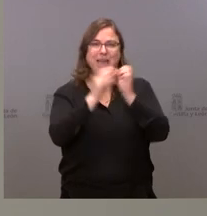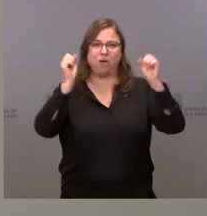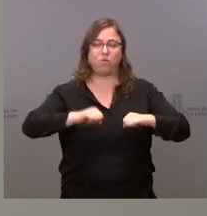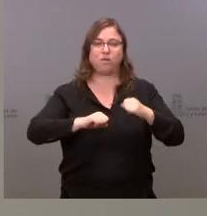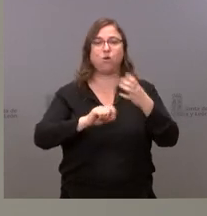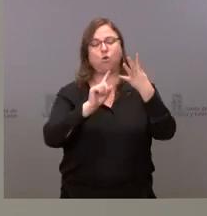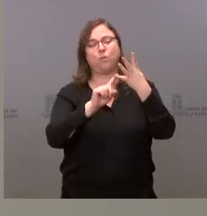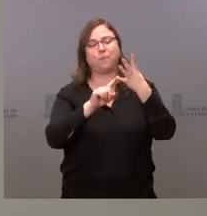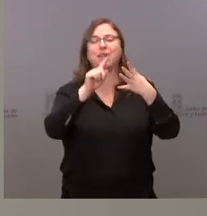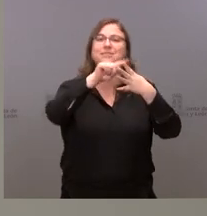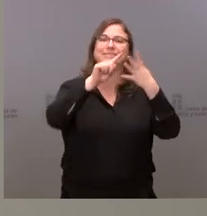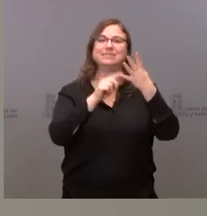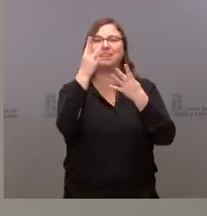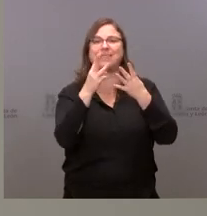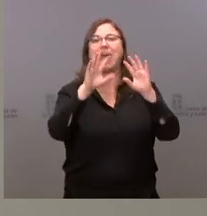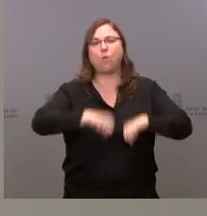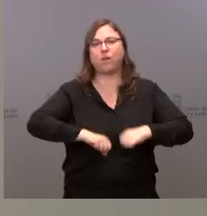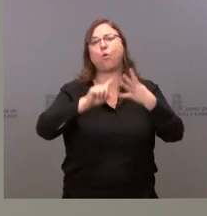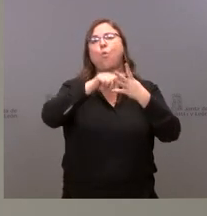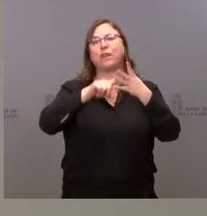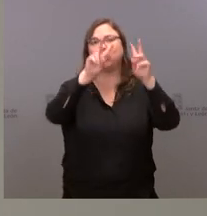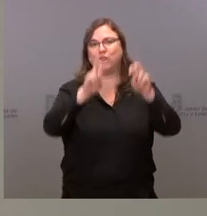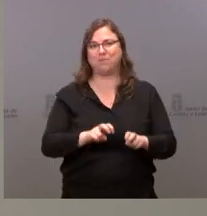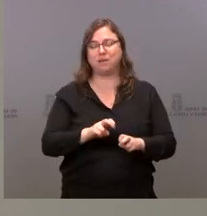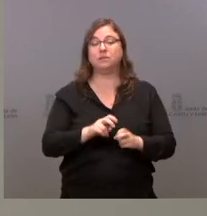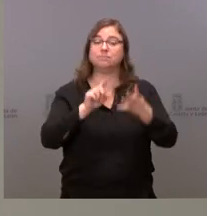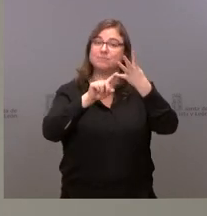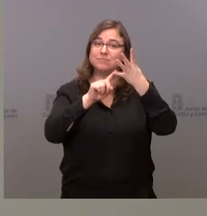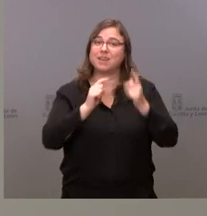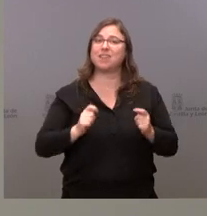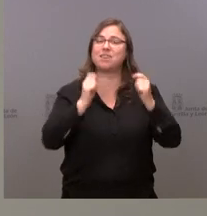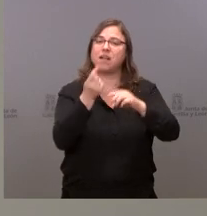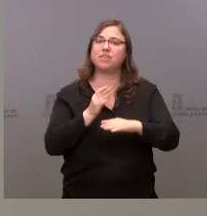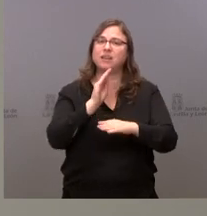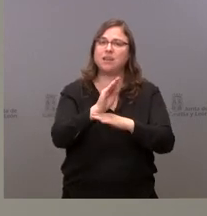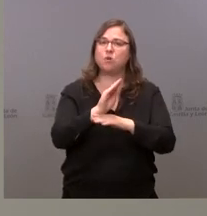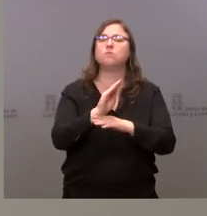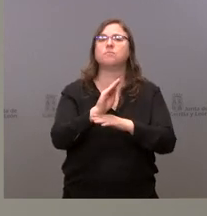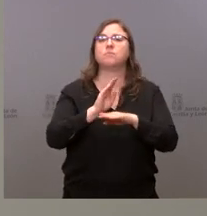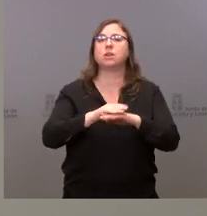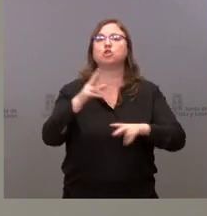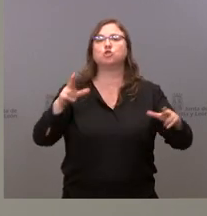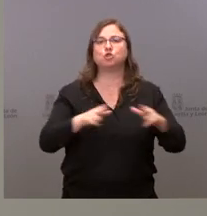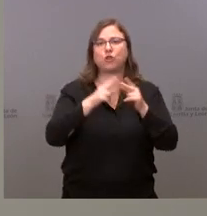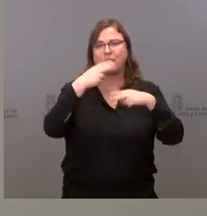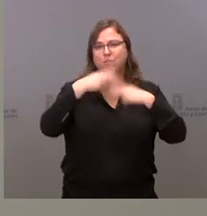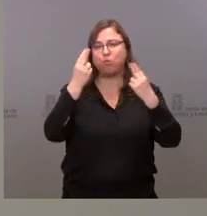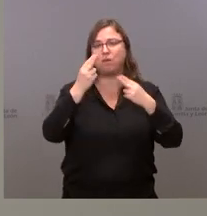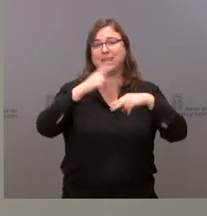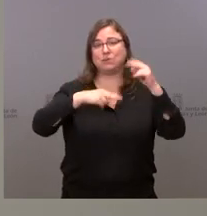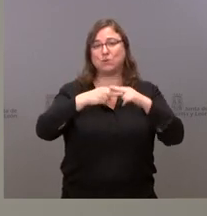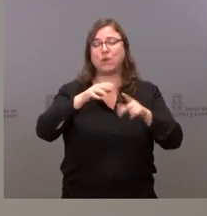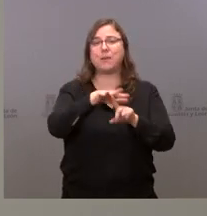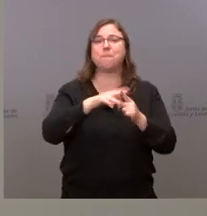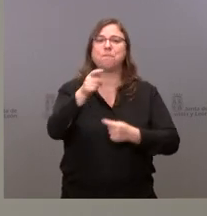el cuarto asunto, tercer acuerdo, perdón. Es un acuerdo por el que se autoriza una aportación dineraria a la Sociedad Pública de Infraestructuras y Medio Ambiente de